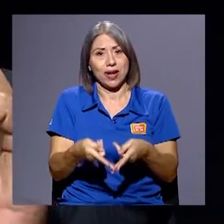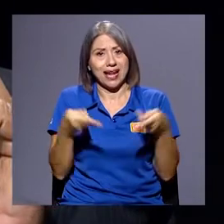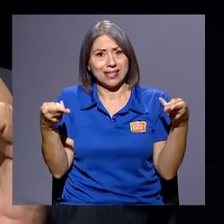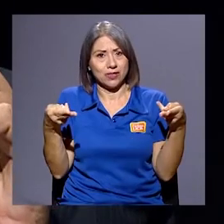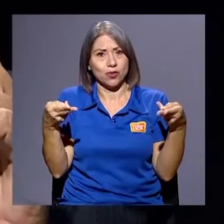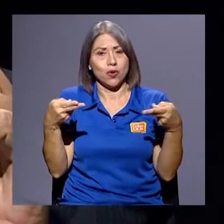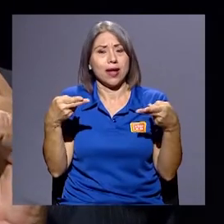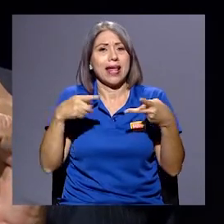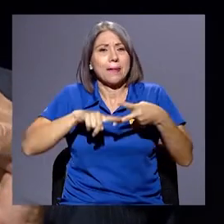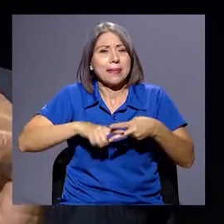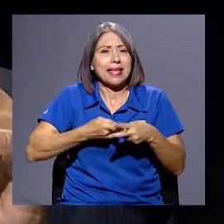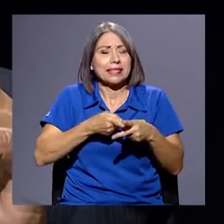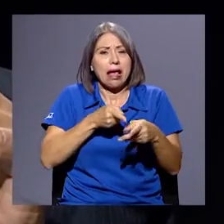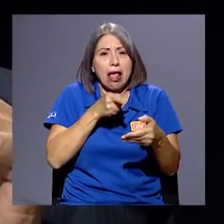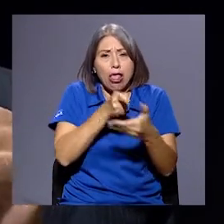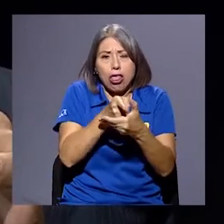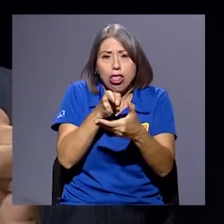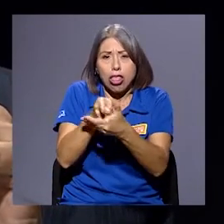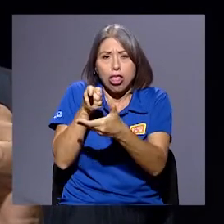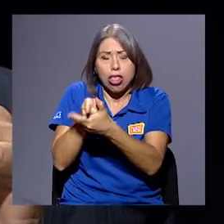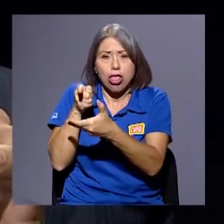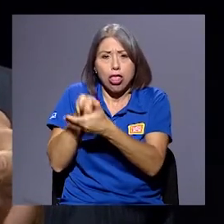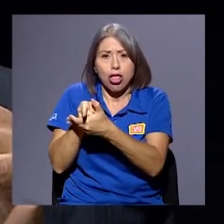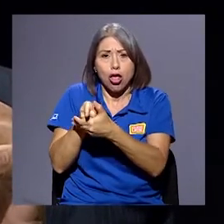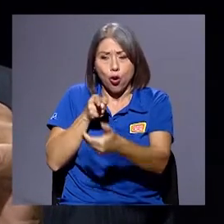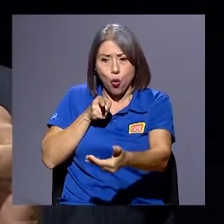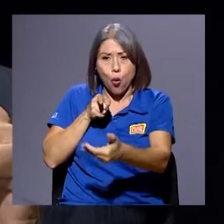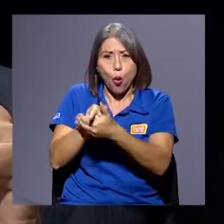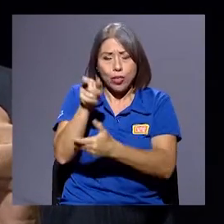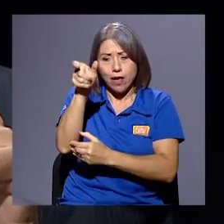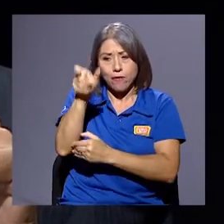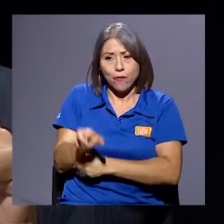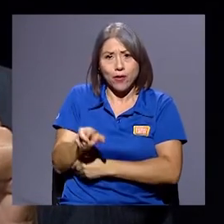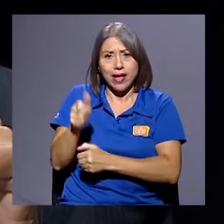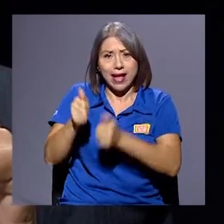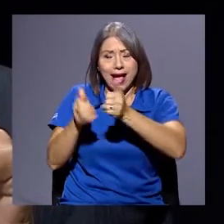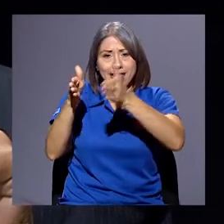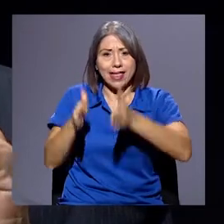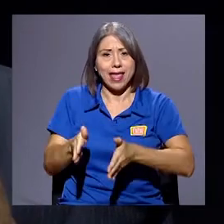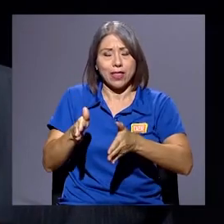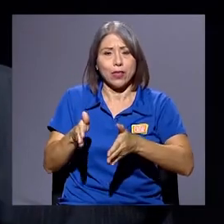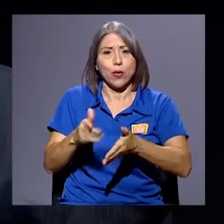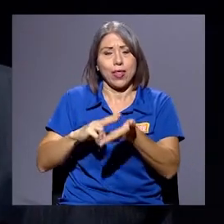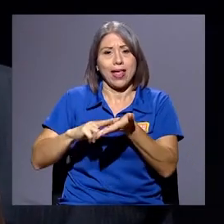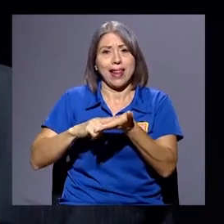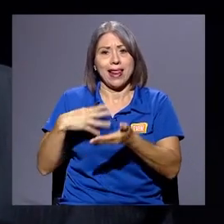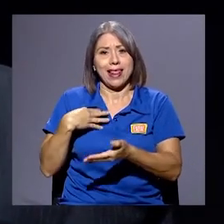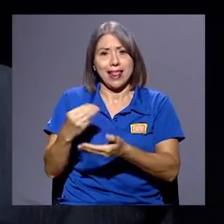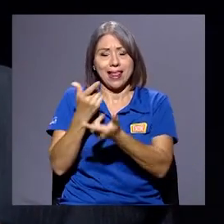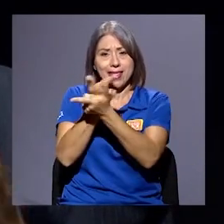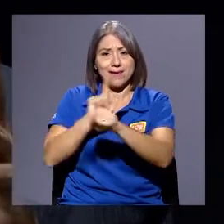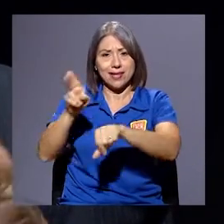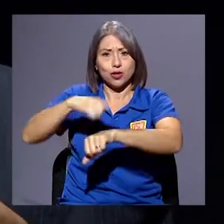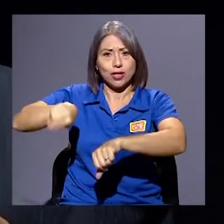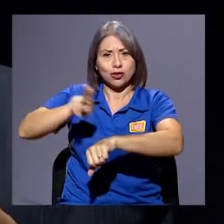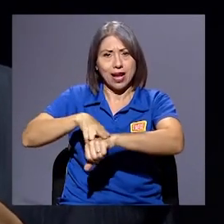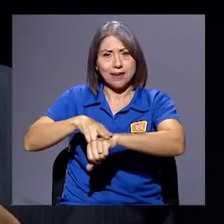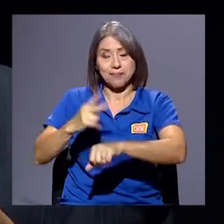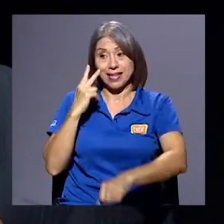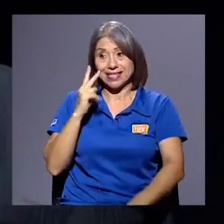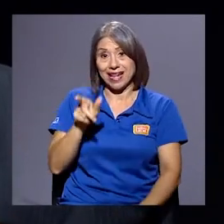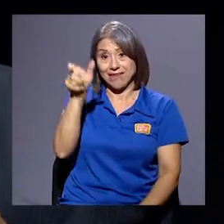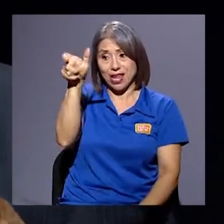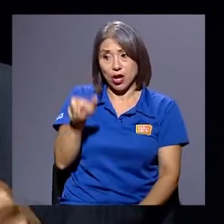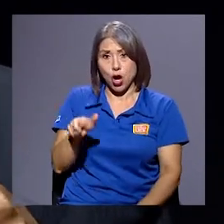ataques contra la figura del candidato a liberación nacional. Y se le estigmatiza como un